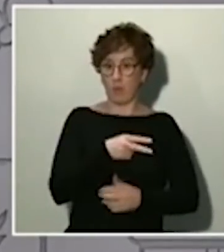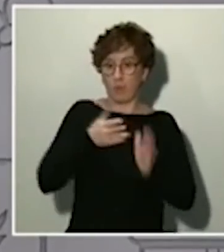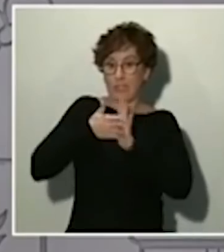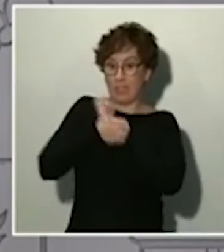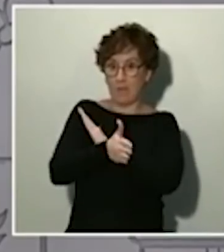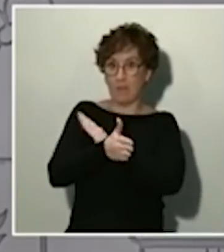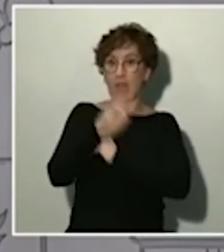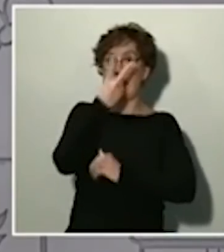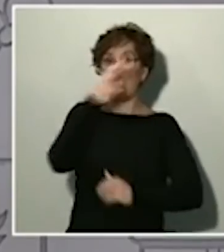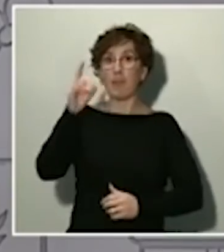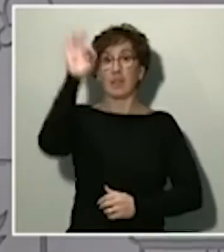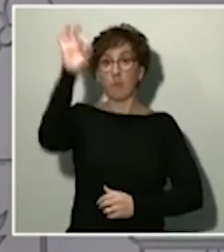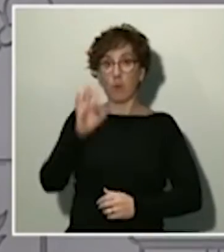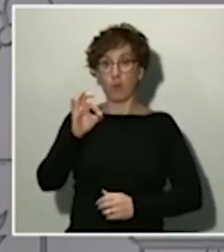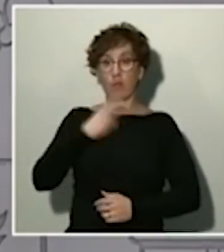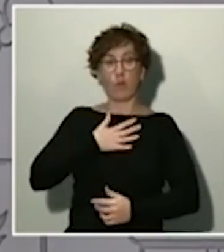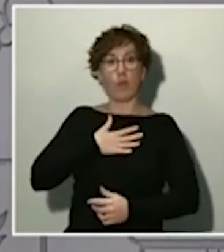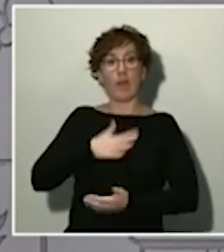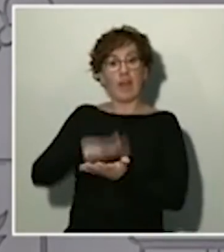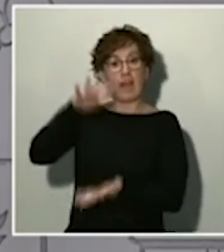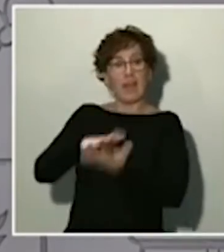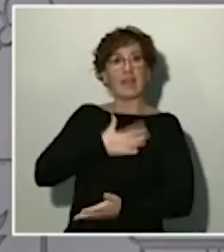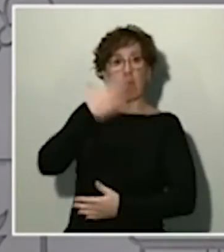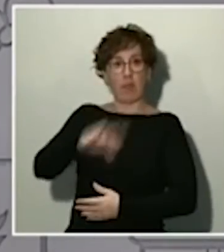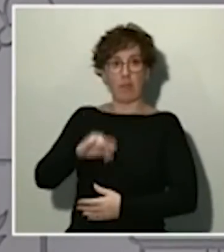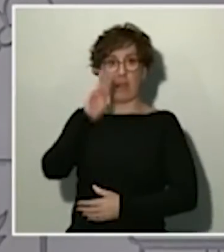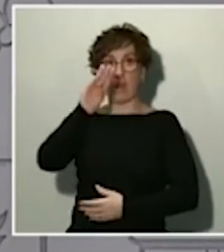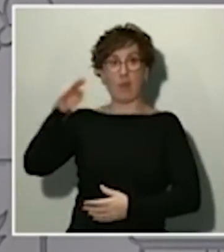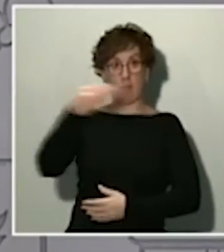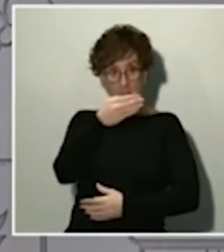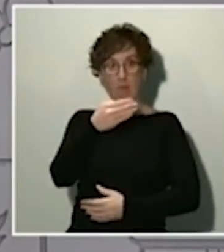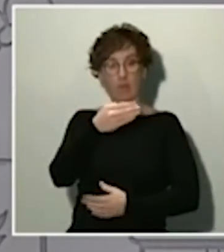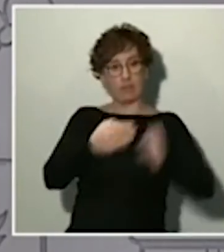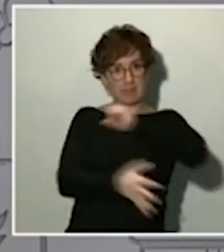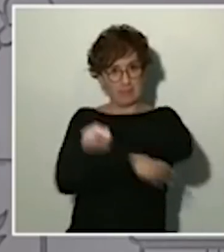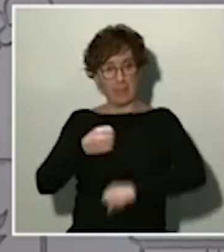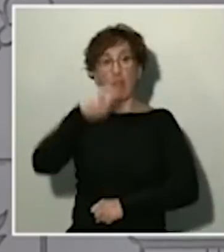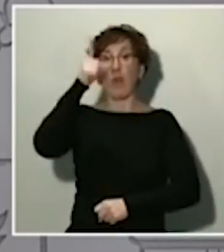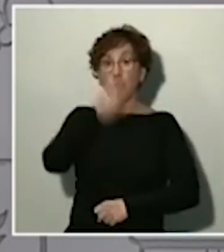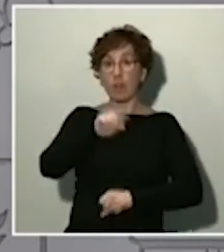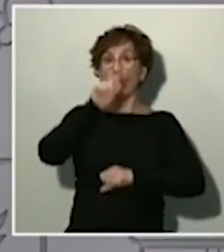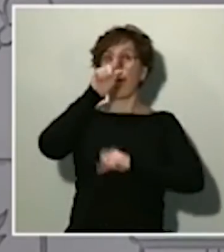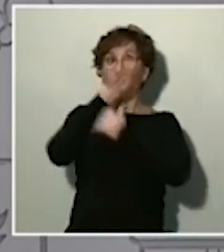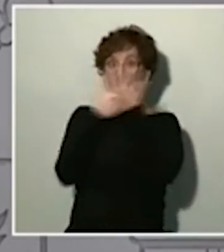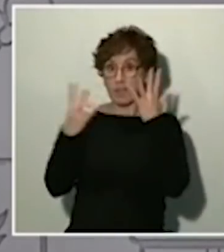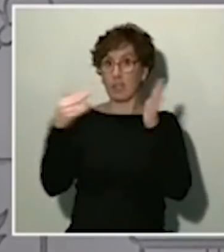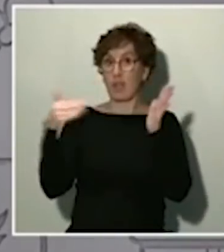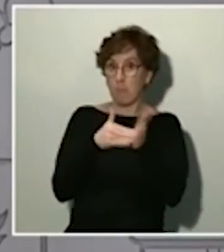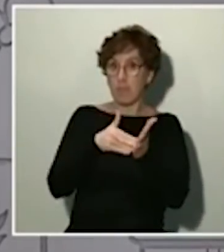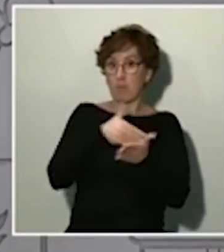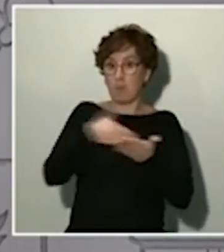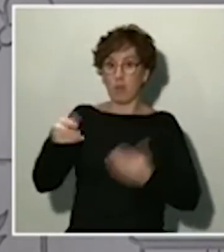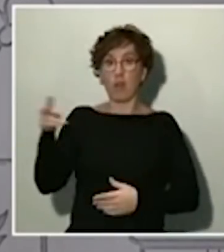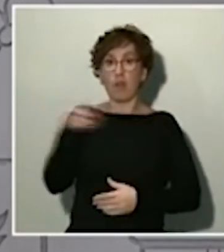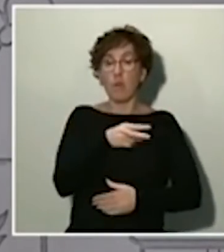de producción de riqueza anual, de nuestro PIB. 117.000 millones de euros serán íntegramente públicos